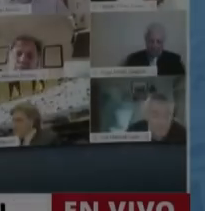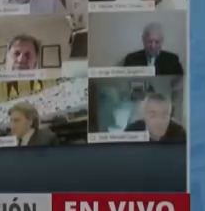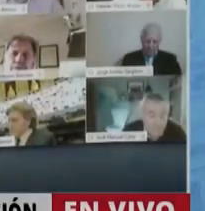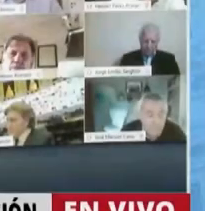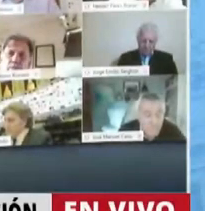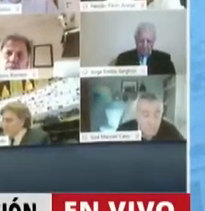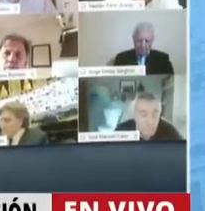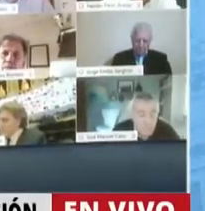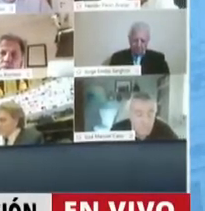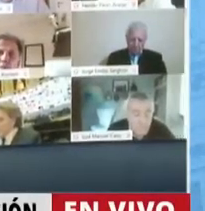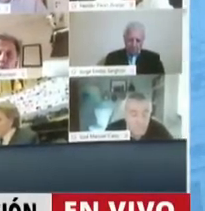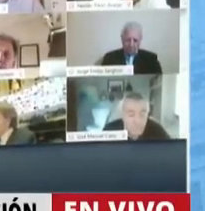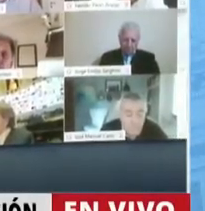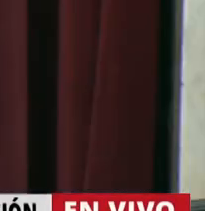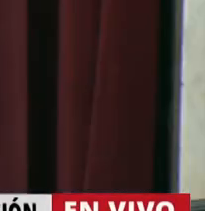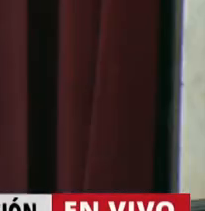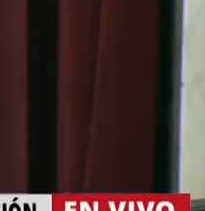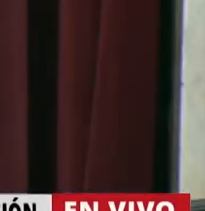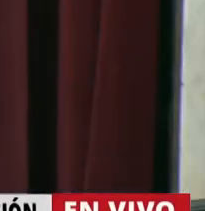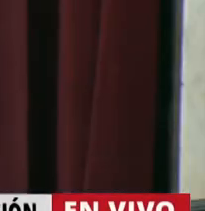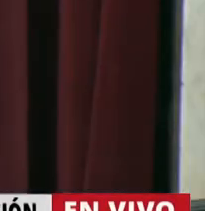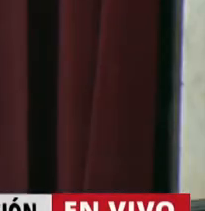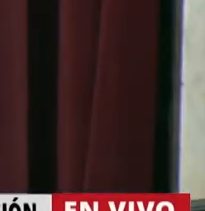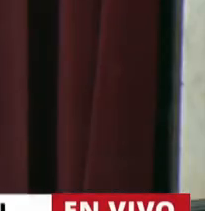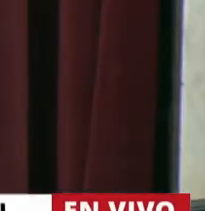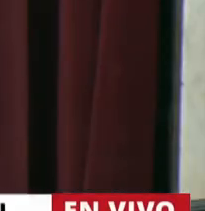Tiene la palabra la diputada Graciela Camaño.